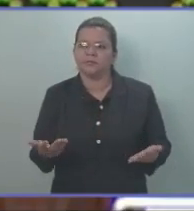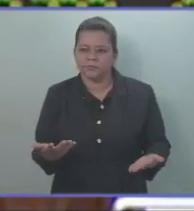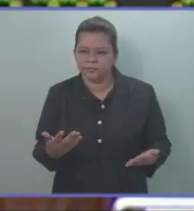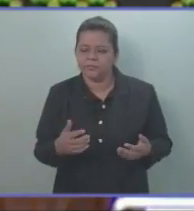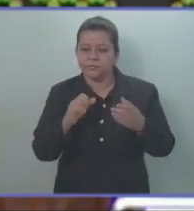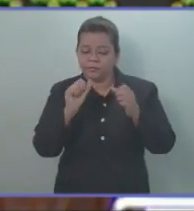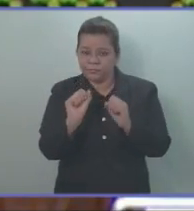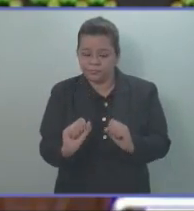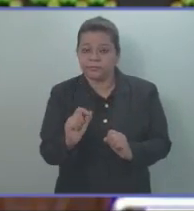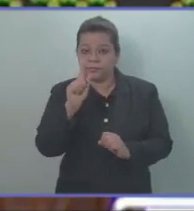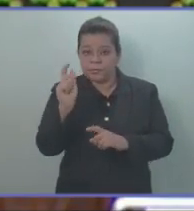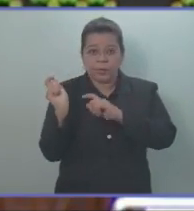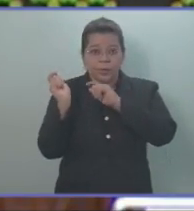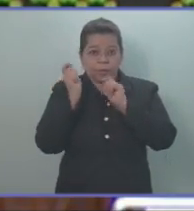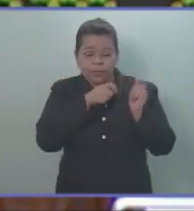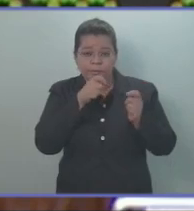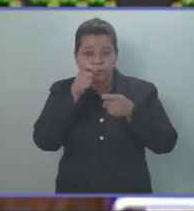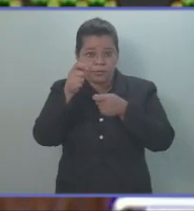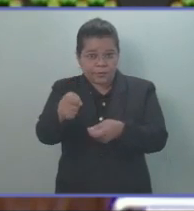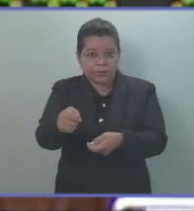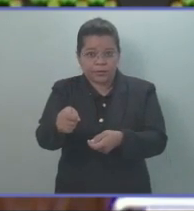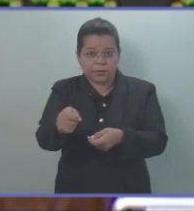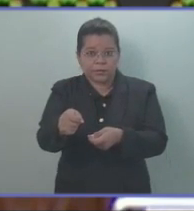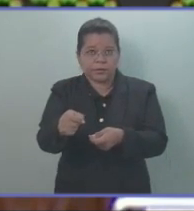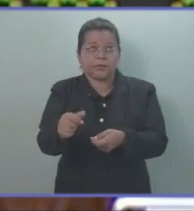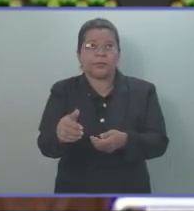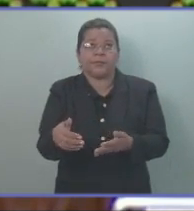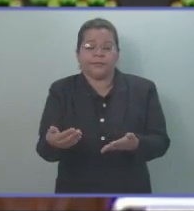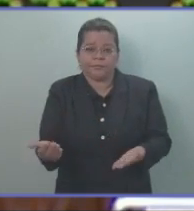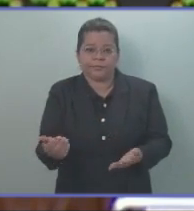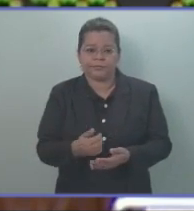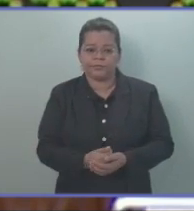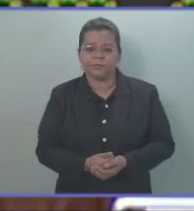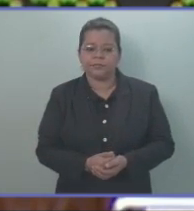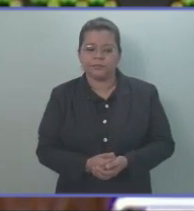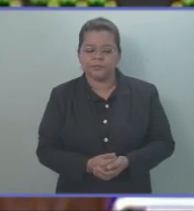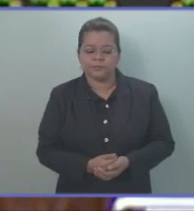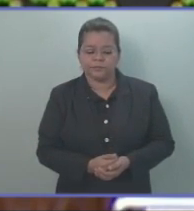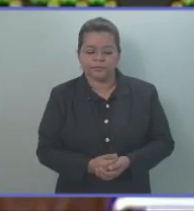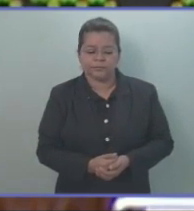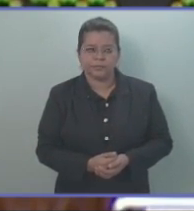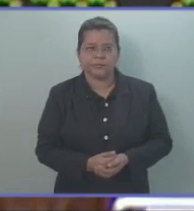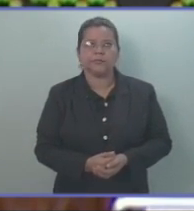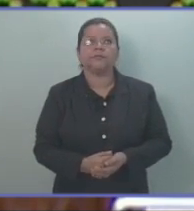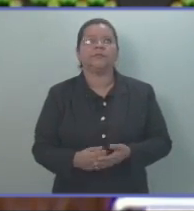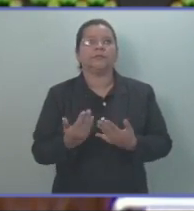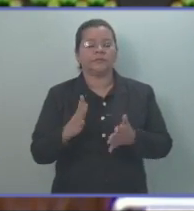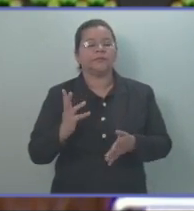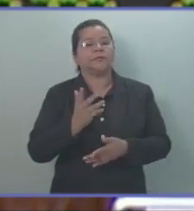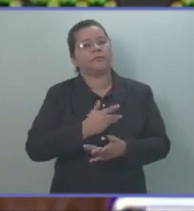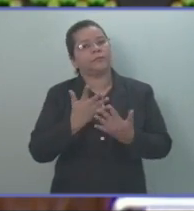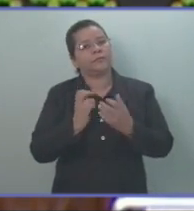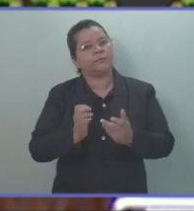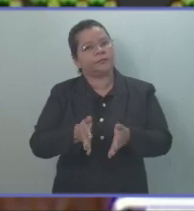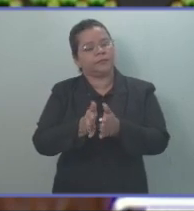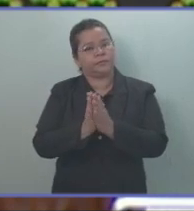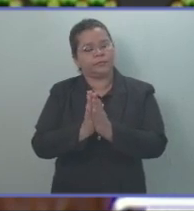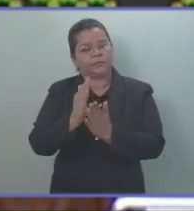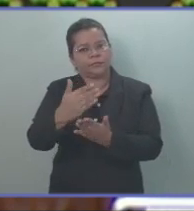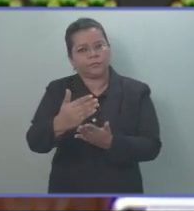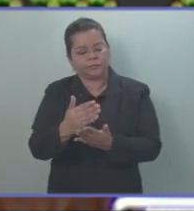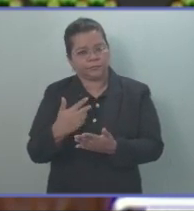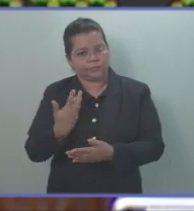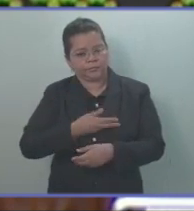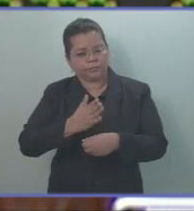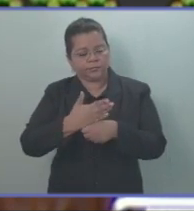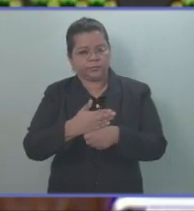para introducir una pieza de correspondencia que solicitamos el Grupo Parlamentario de la Gran